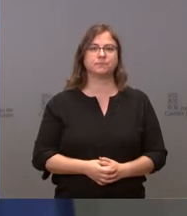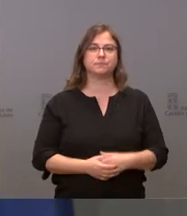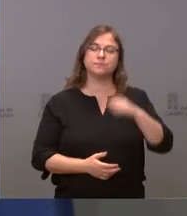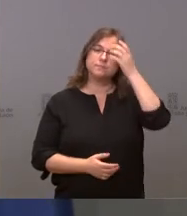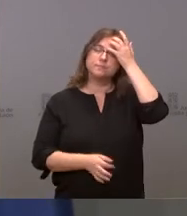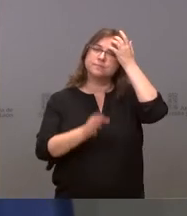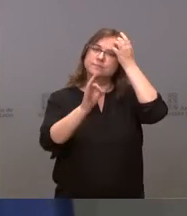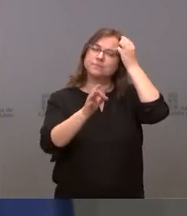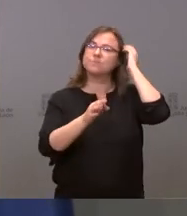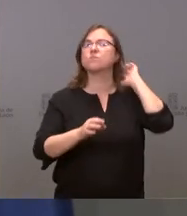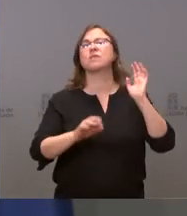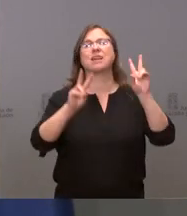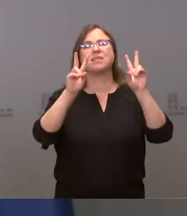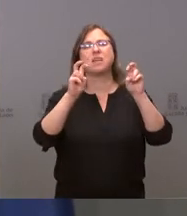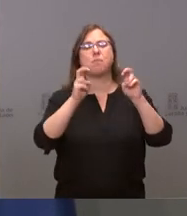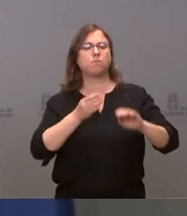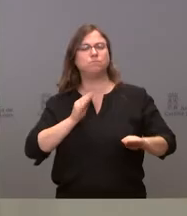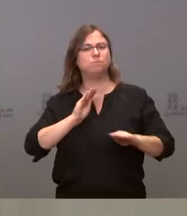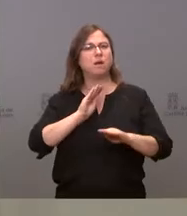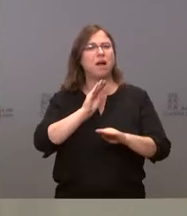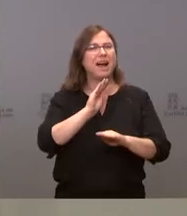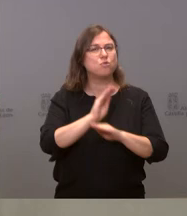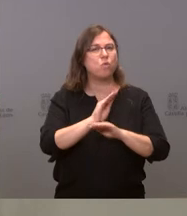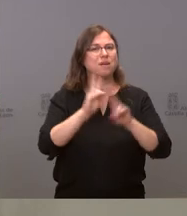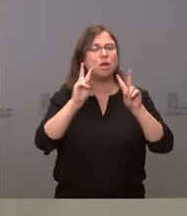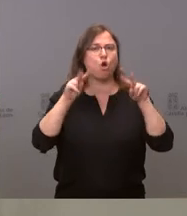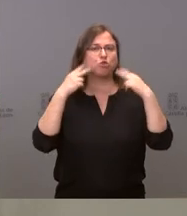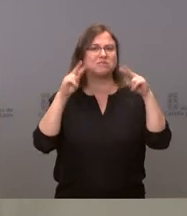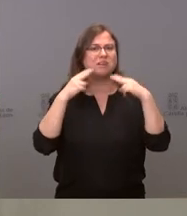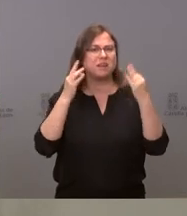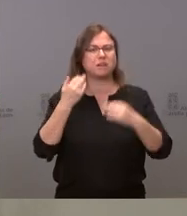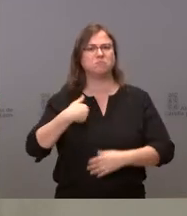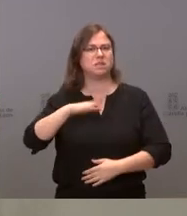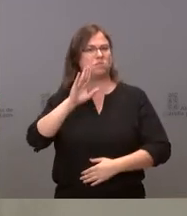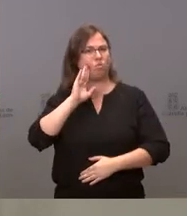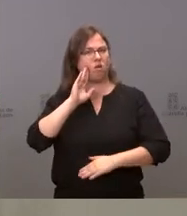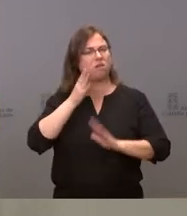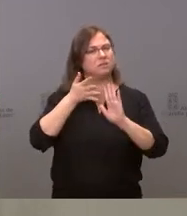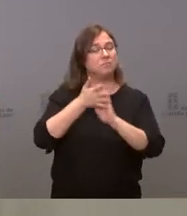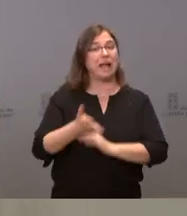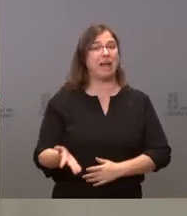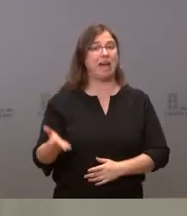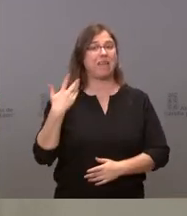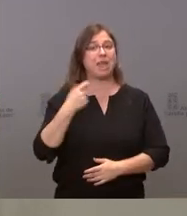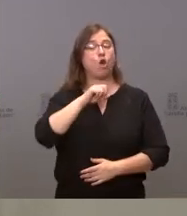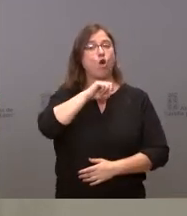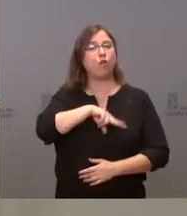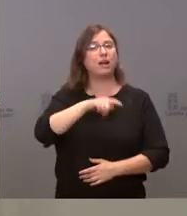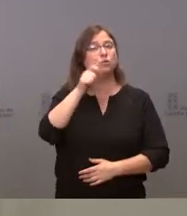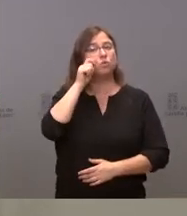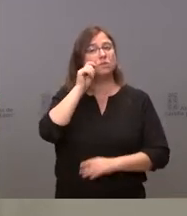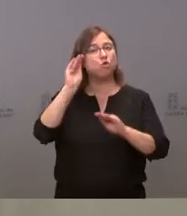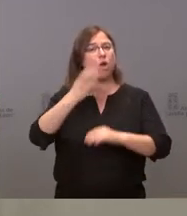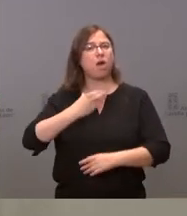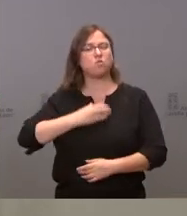Sí, con respecto a las ayudas a la hostelería que ha comentado anteriormente. Ayer el concejal de Turismo del Ayuntamiento de Salamanca